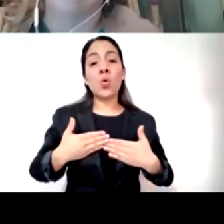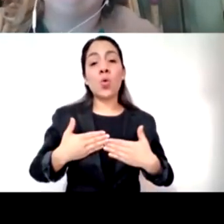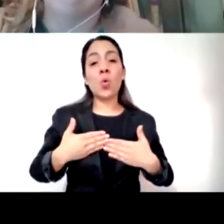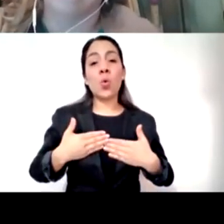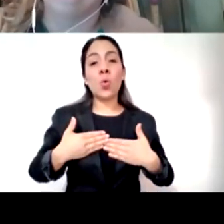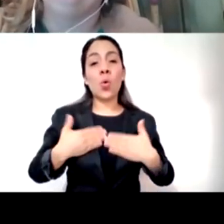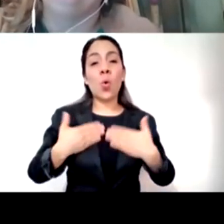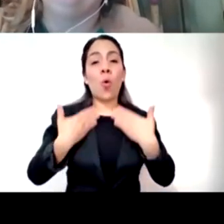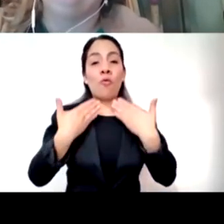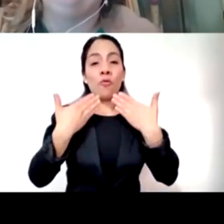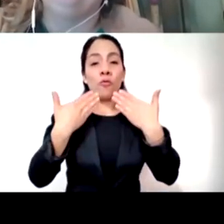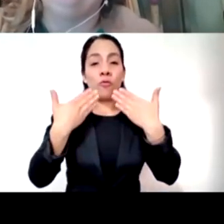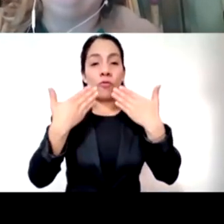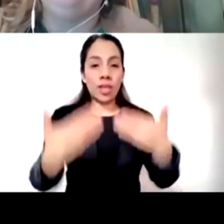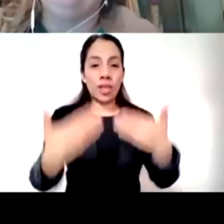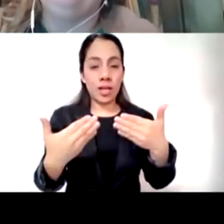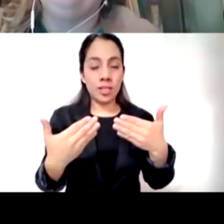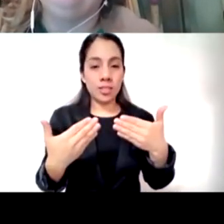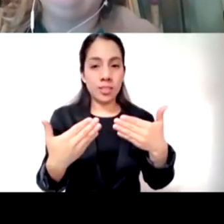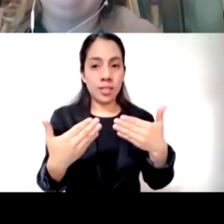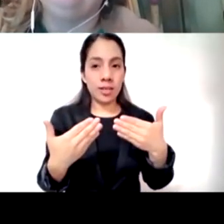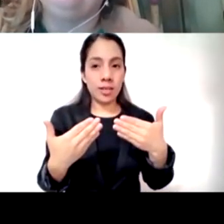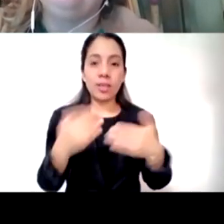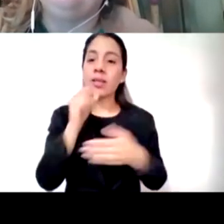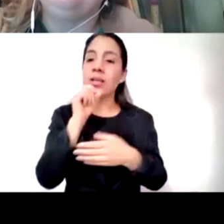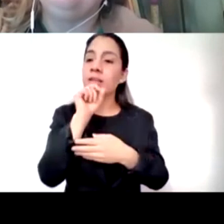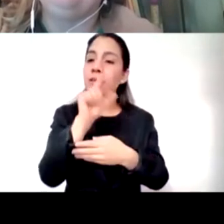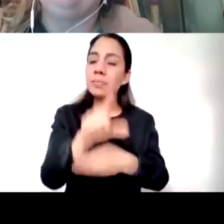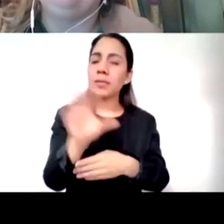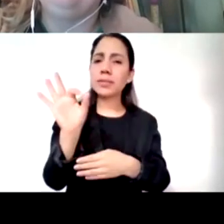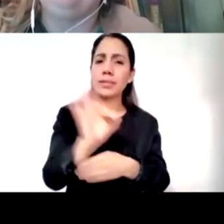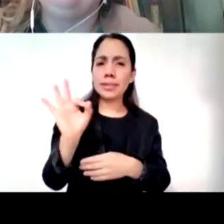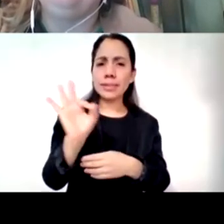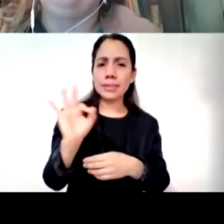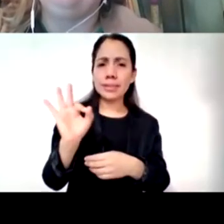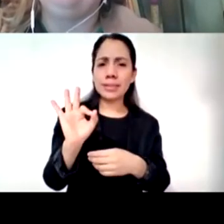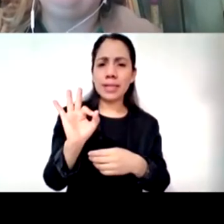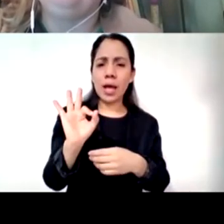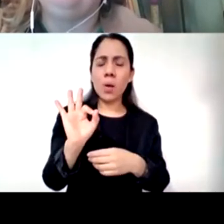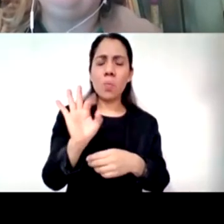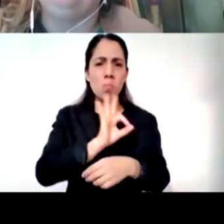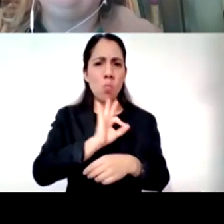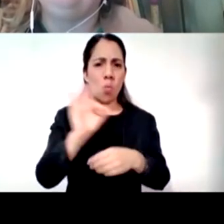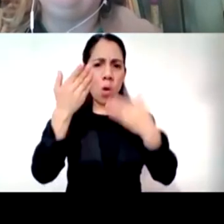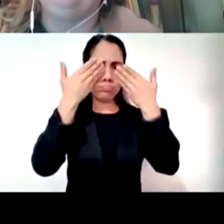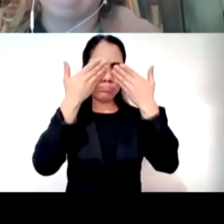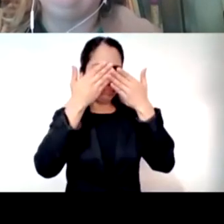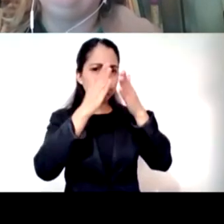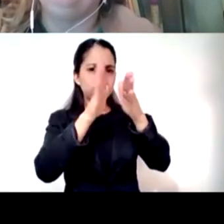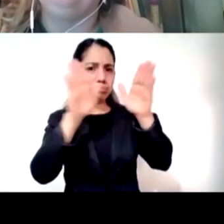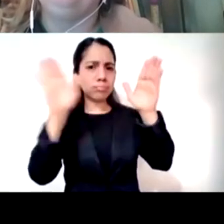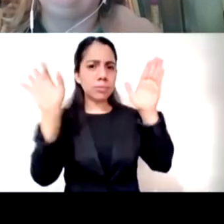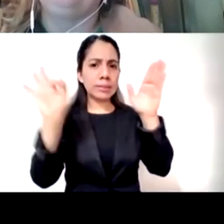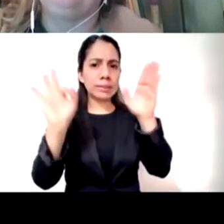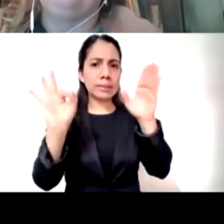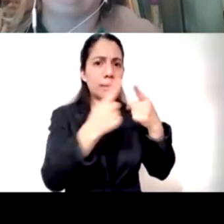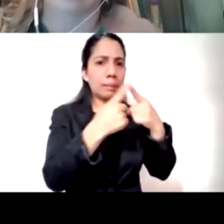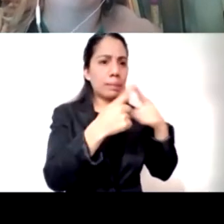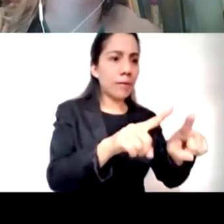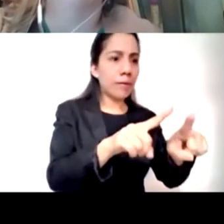poder lidiar con con que a lo mejor no sea lo que esperaban ¿no? como esta apertura a lo a lo distinto